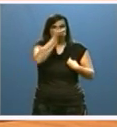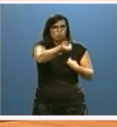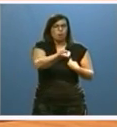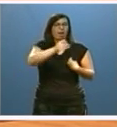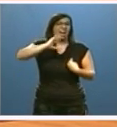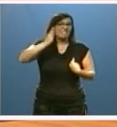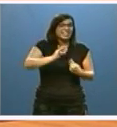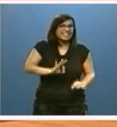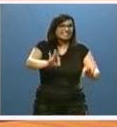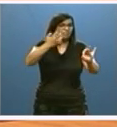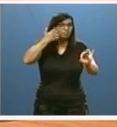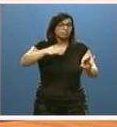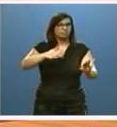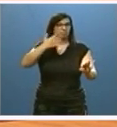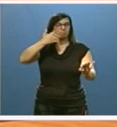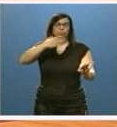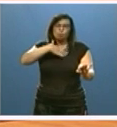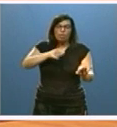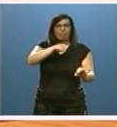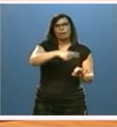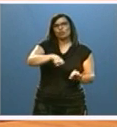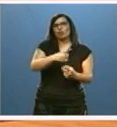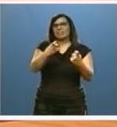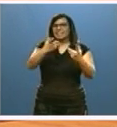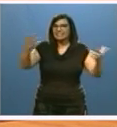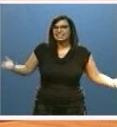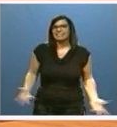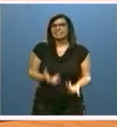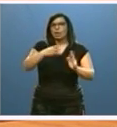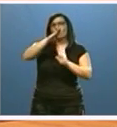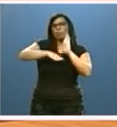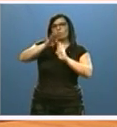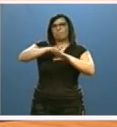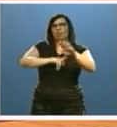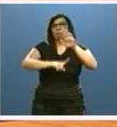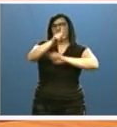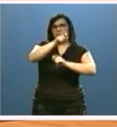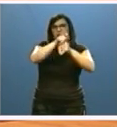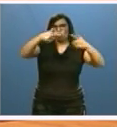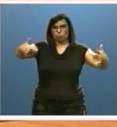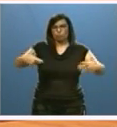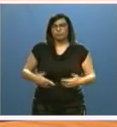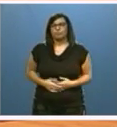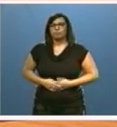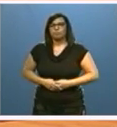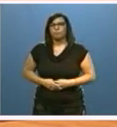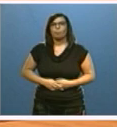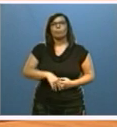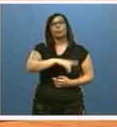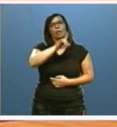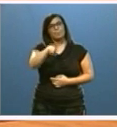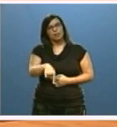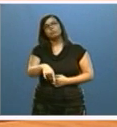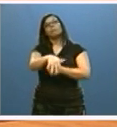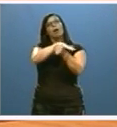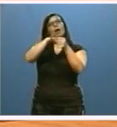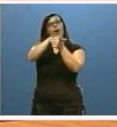circunstancias extraordinarias que, por ello, necesitan del impulso de programas de desarrollo. A su vez, con